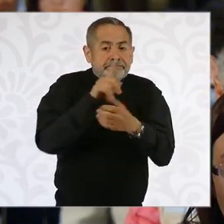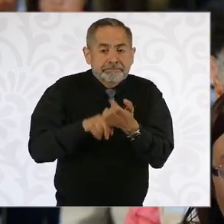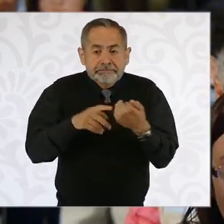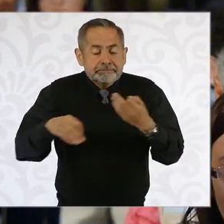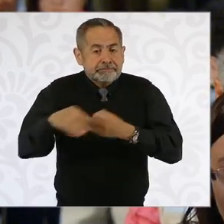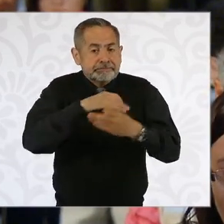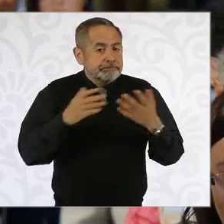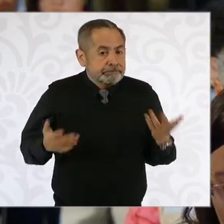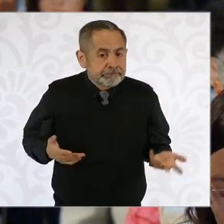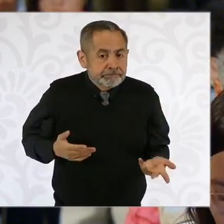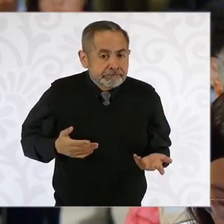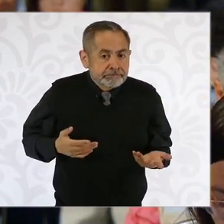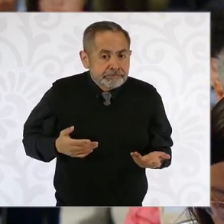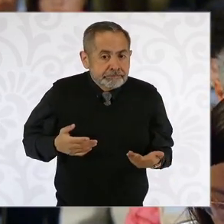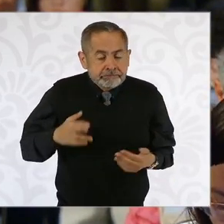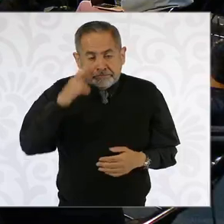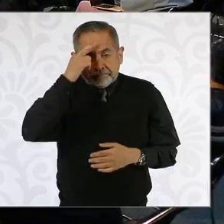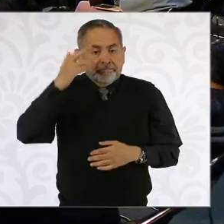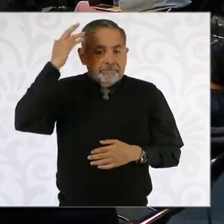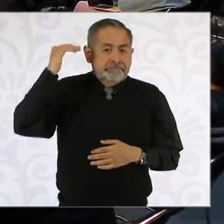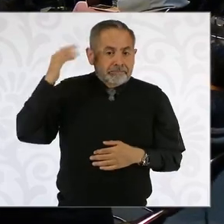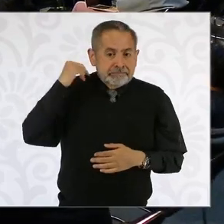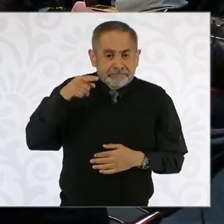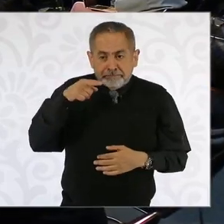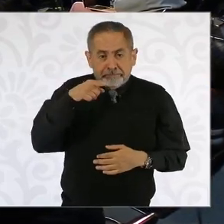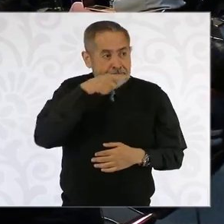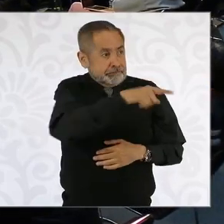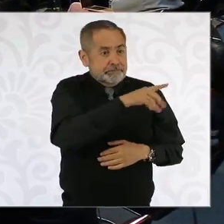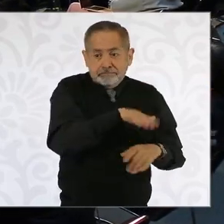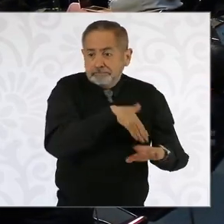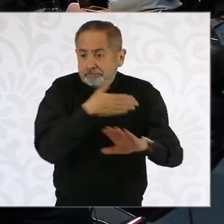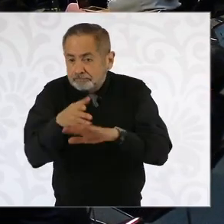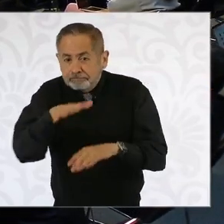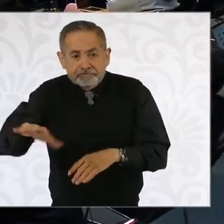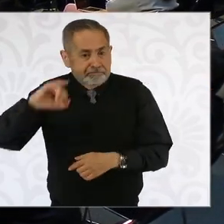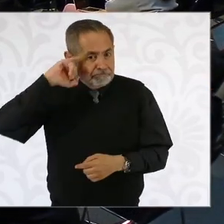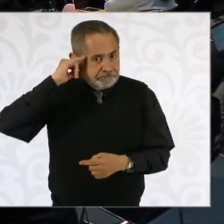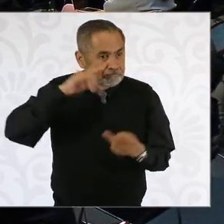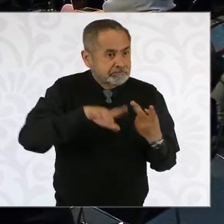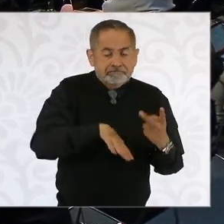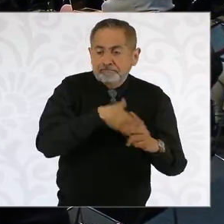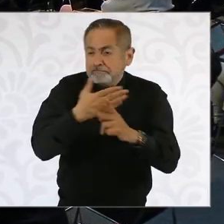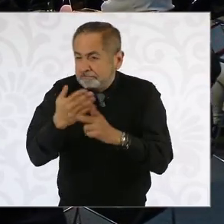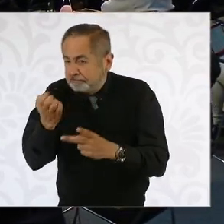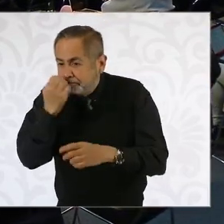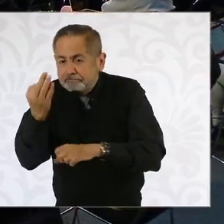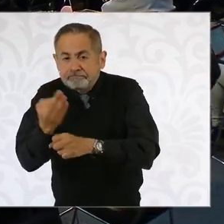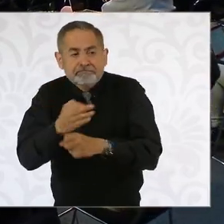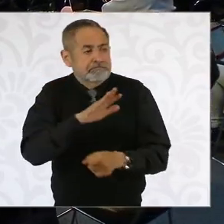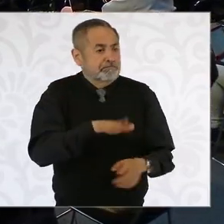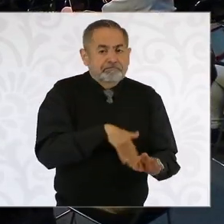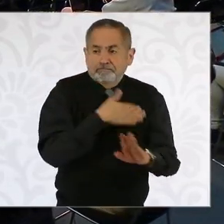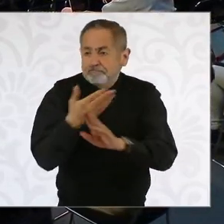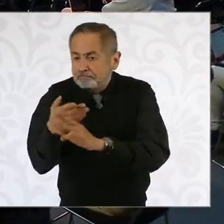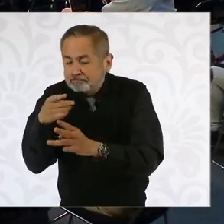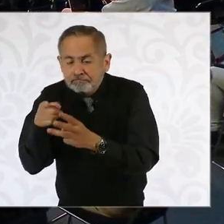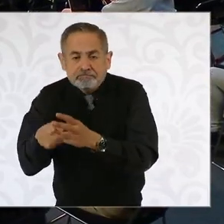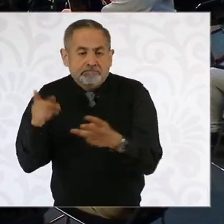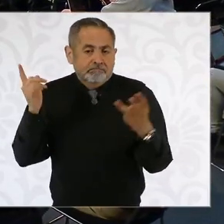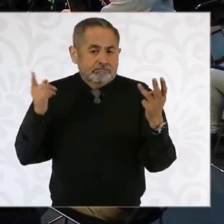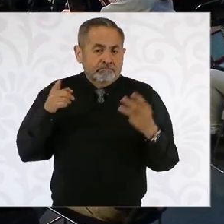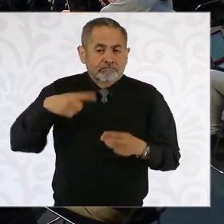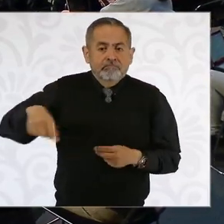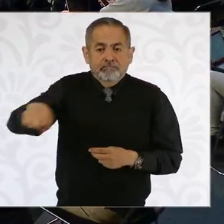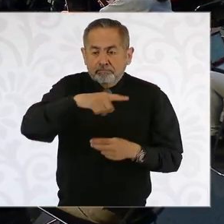la persecución que generó contra movimientos campesinos, contra movimientos estudiantiles, contra movimientos